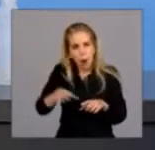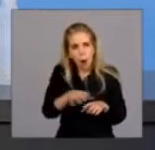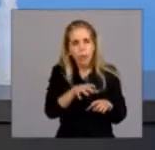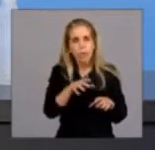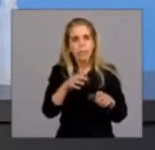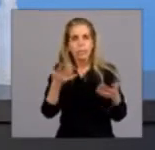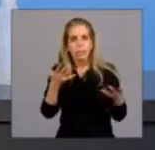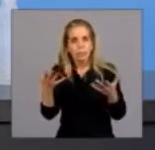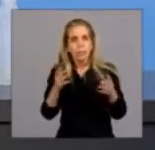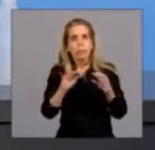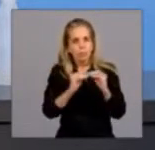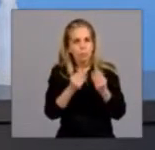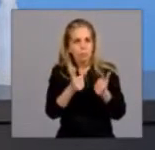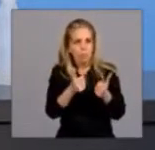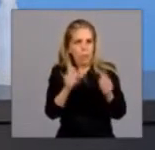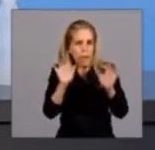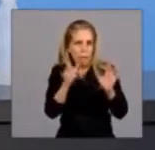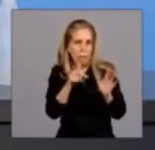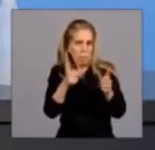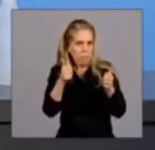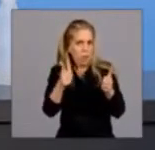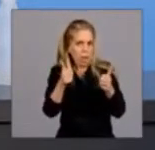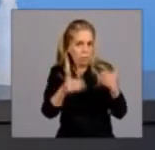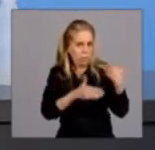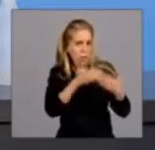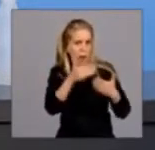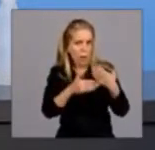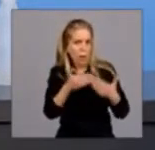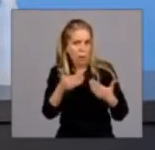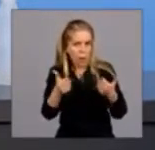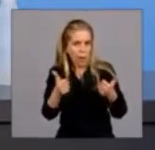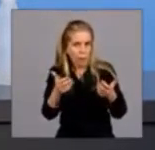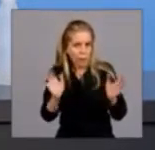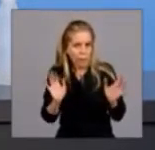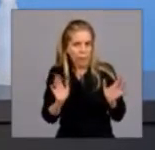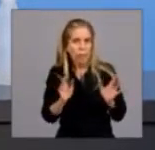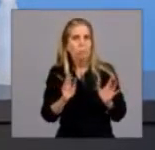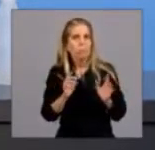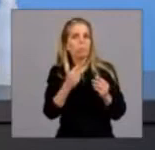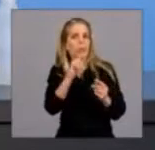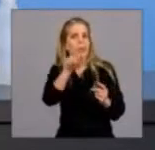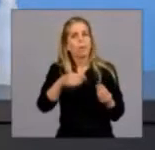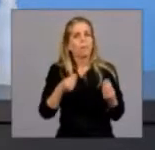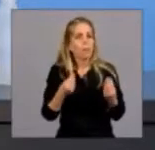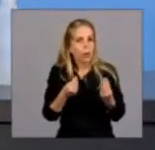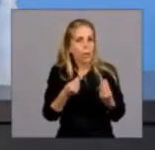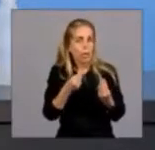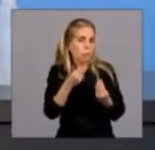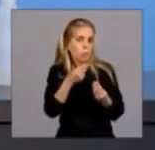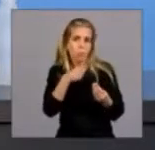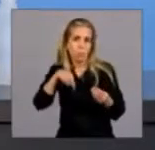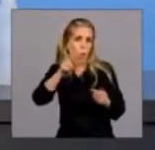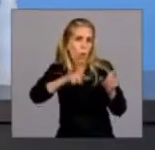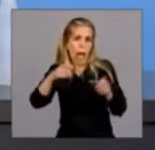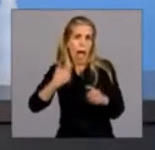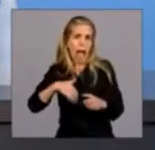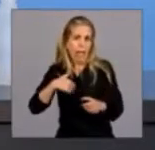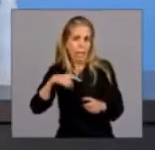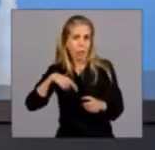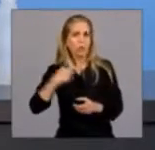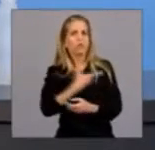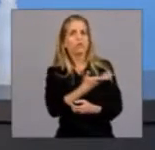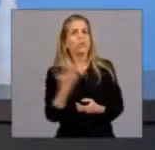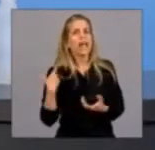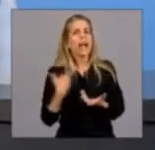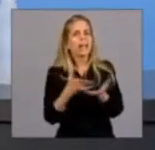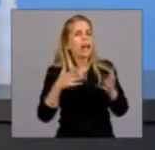siendo resultados alentadores. Esto es, como siempre digo, producto del esfuerzo de todos los argentinos, de una sociedad que ha